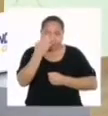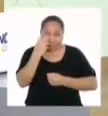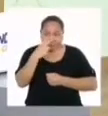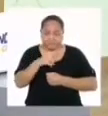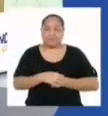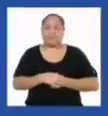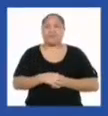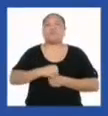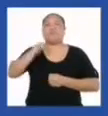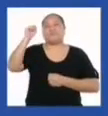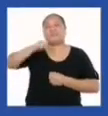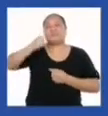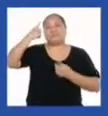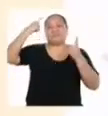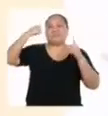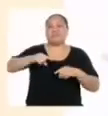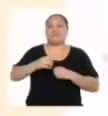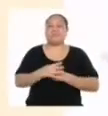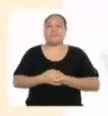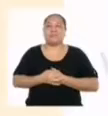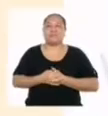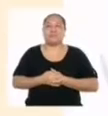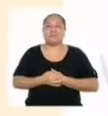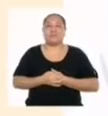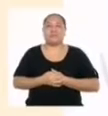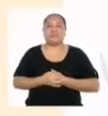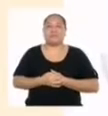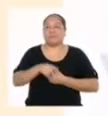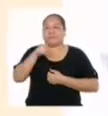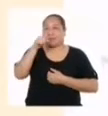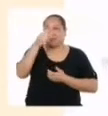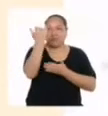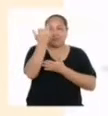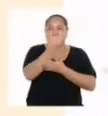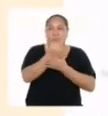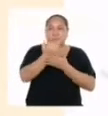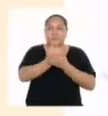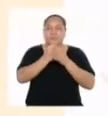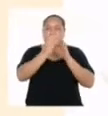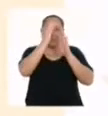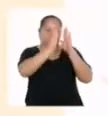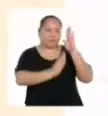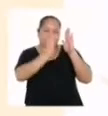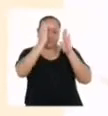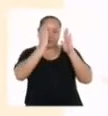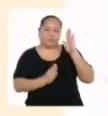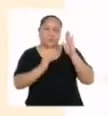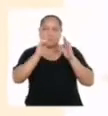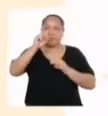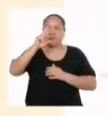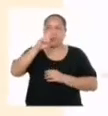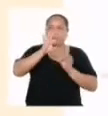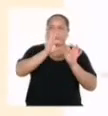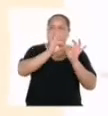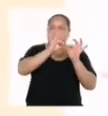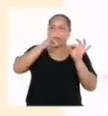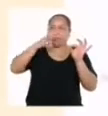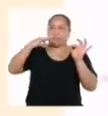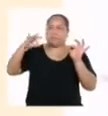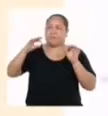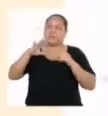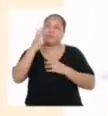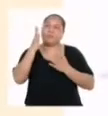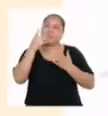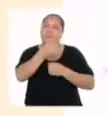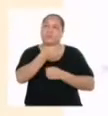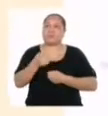parece? De acuerdo. Bien. Si dibujamos las aristas de la caja y las extraemos, tendríamos